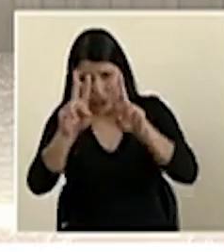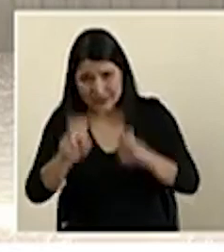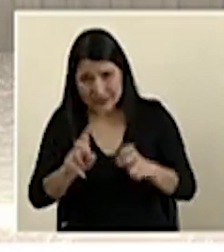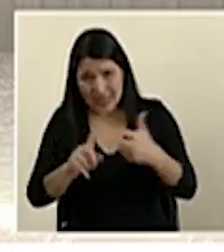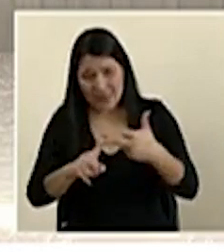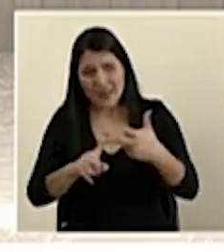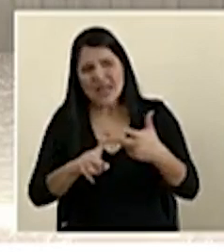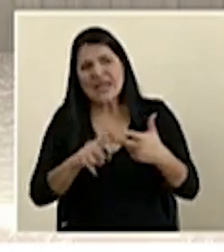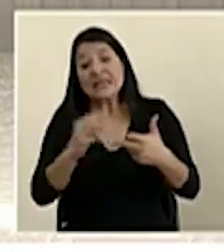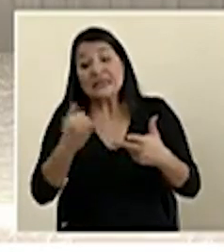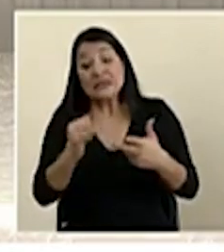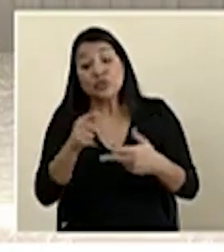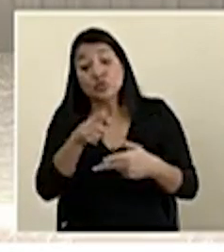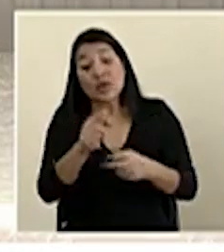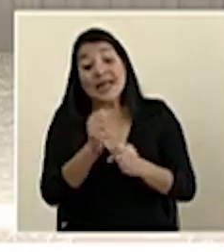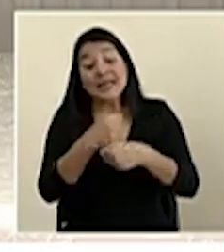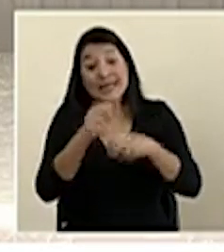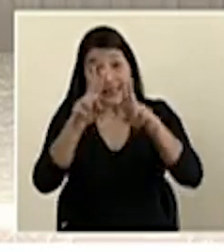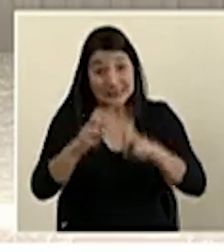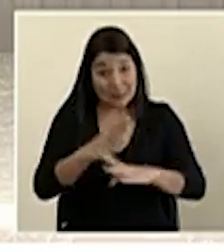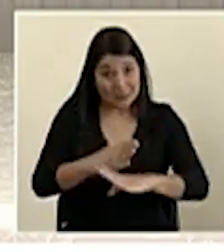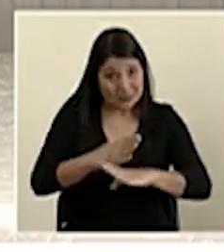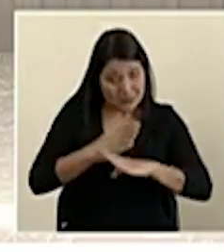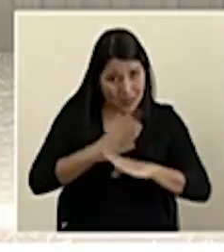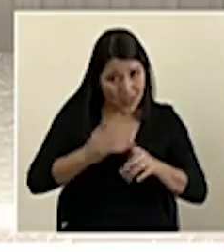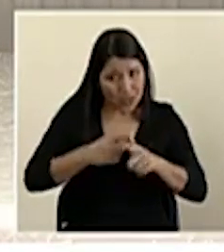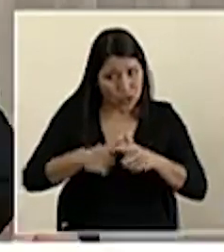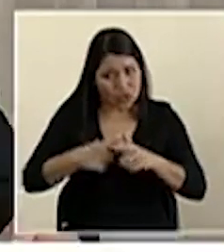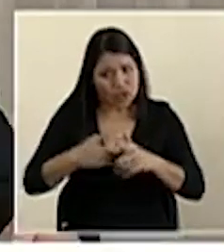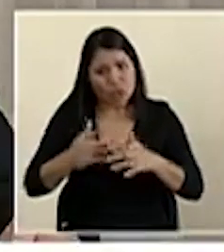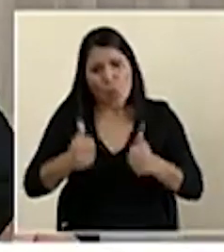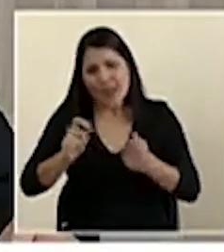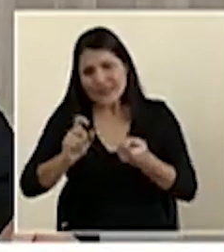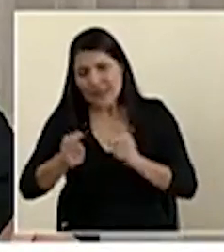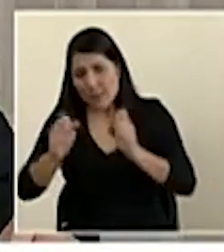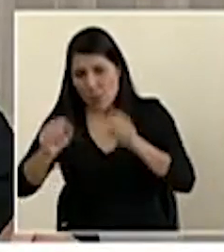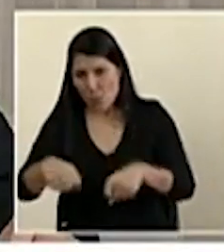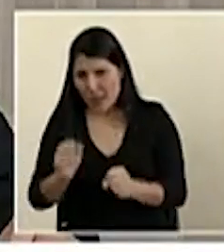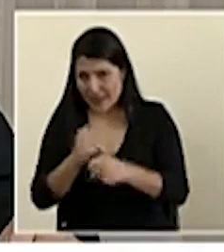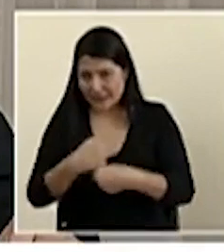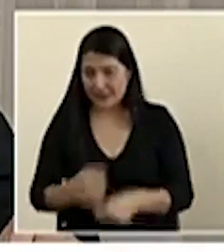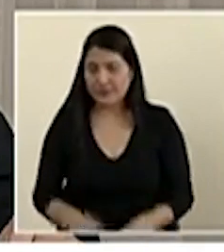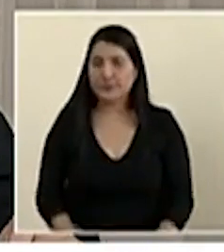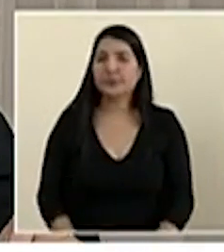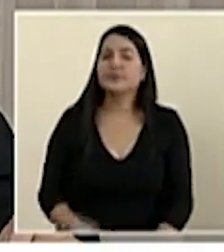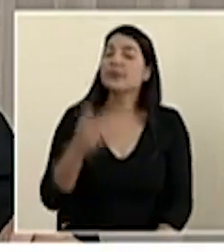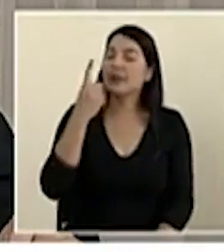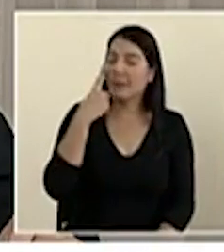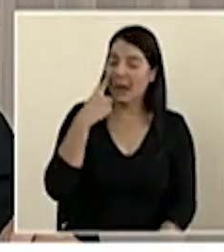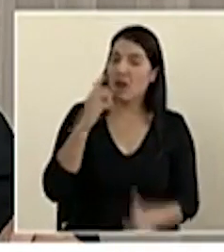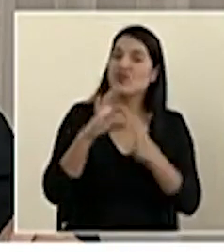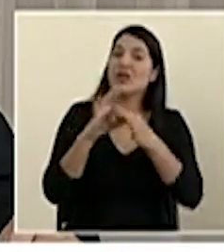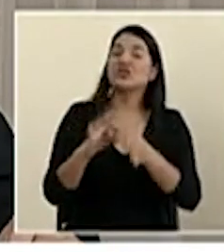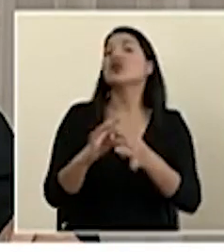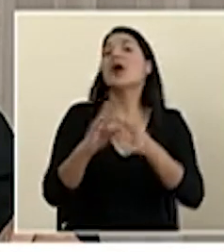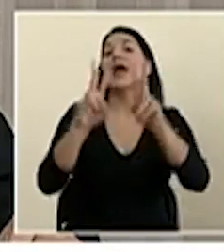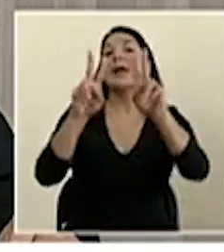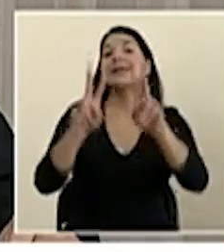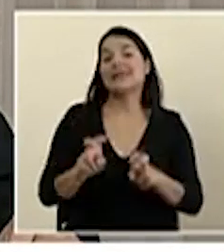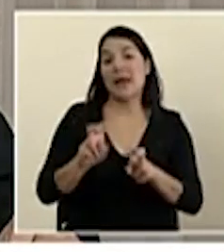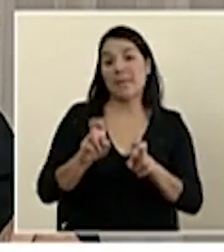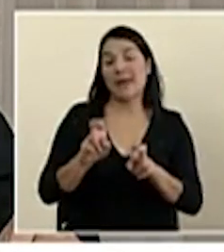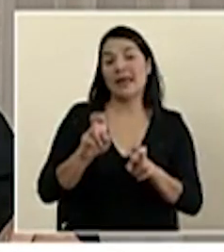distanciamiento físico y el regreso gradual a la normalidad? Vean, con respecto a las pruebas inmunológicas, yo tengo ya